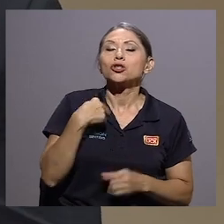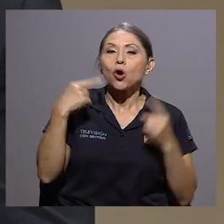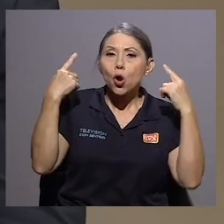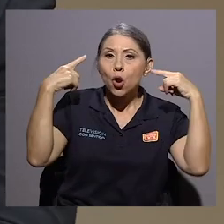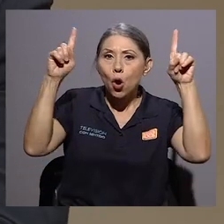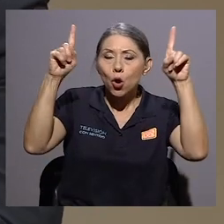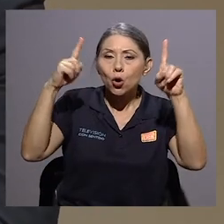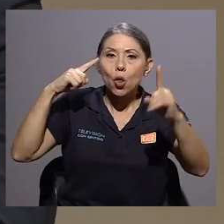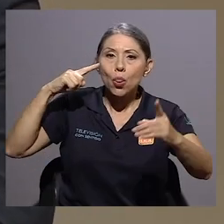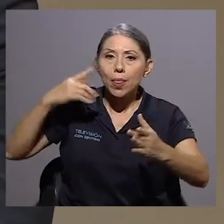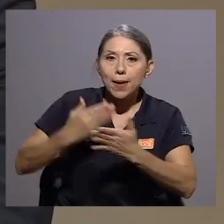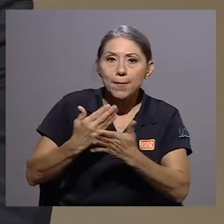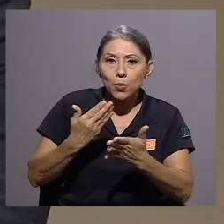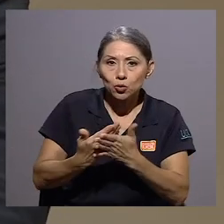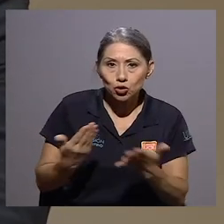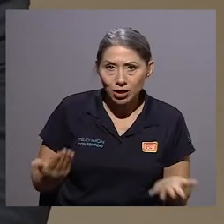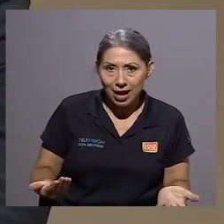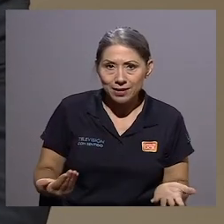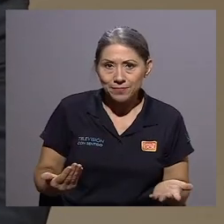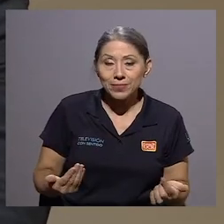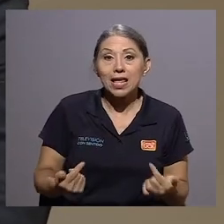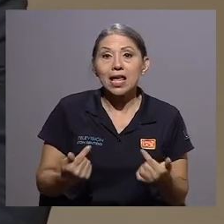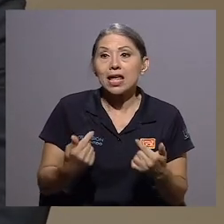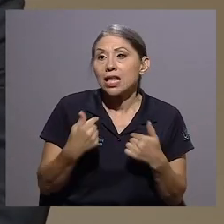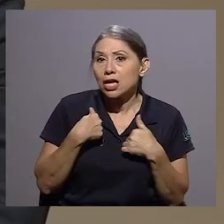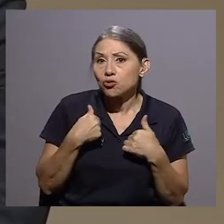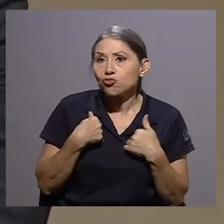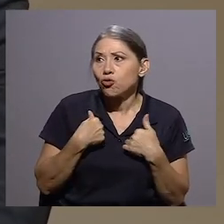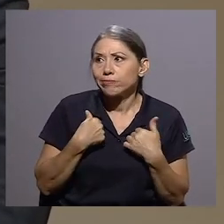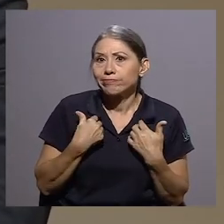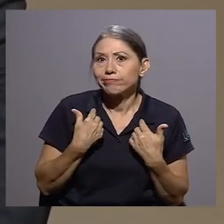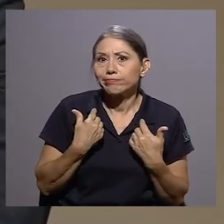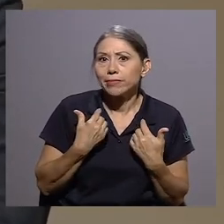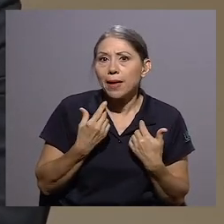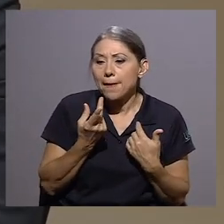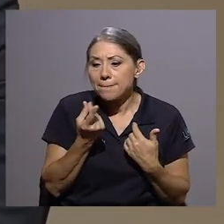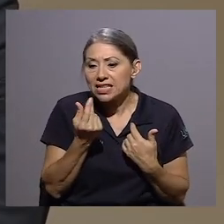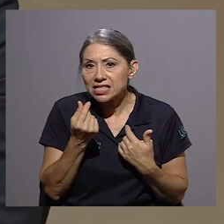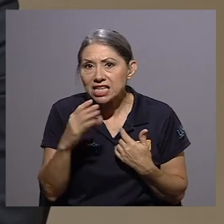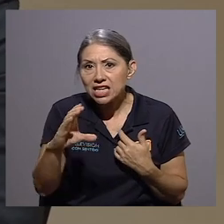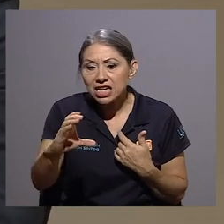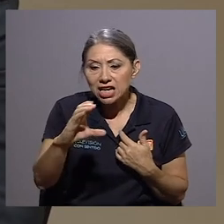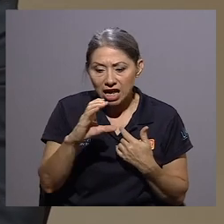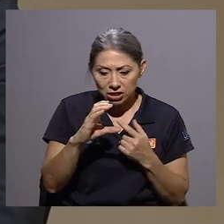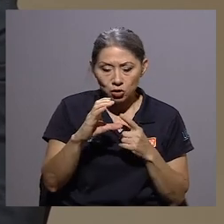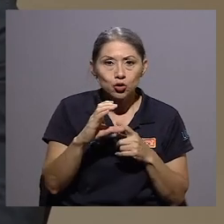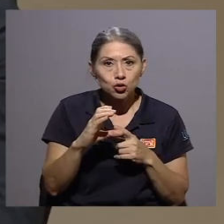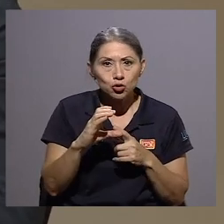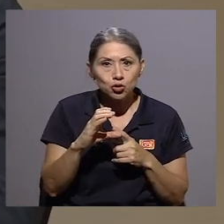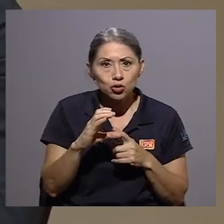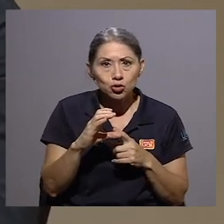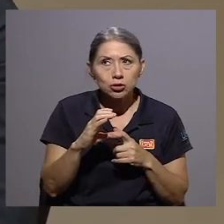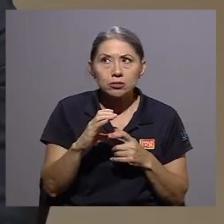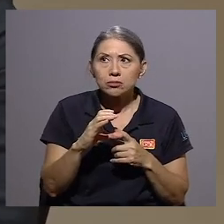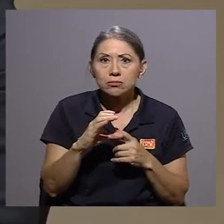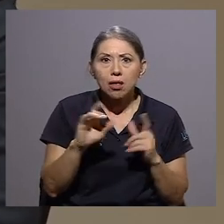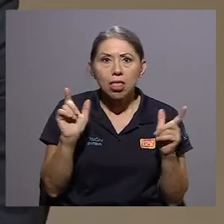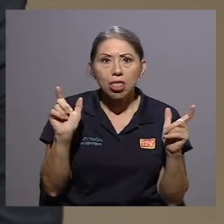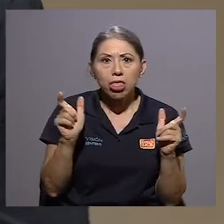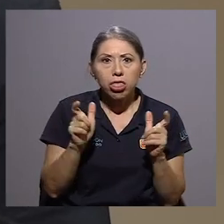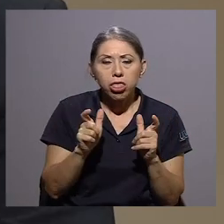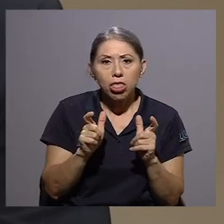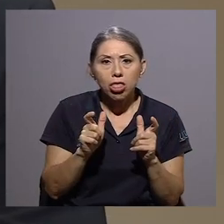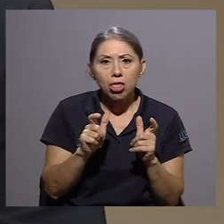tuve una disminución en mis ingresos brutos de un por lo menos